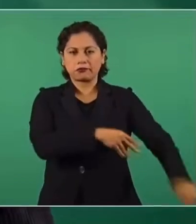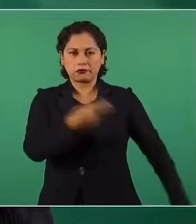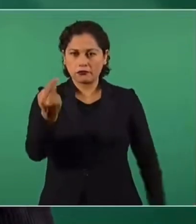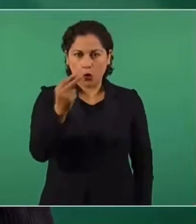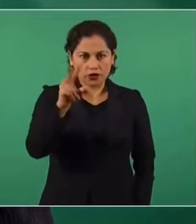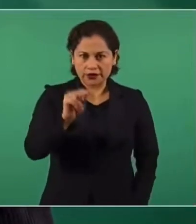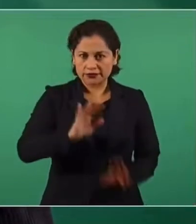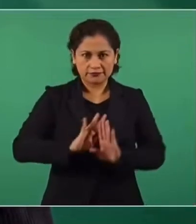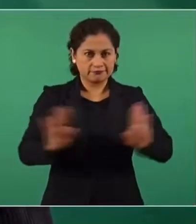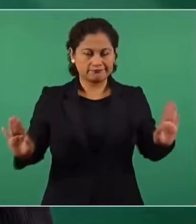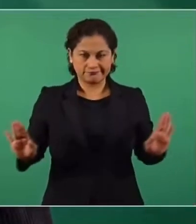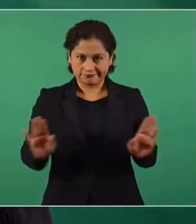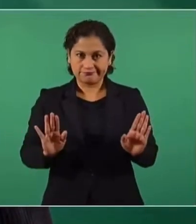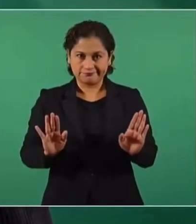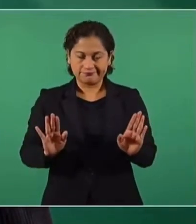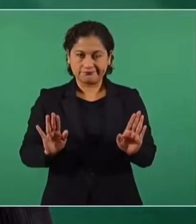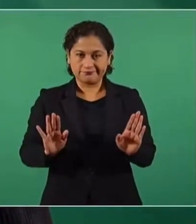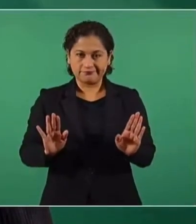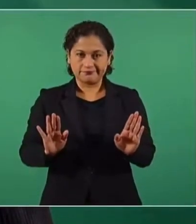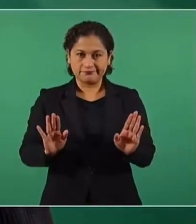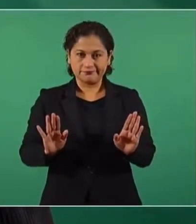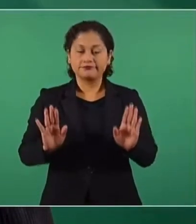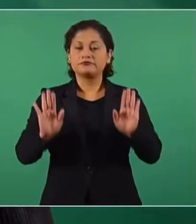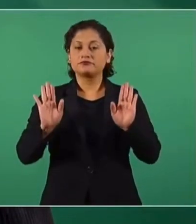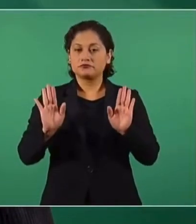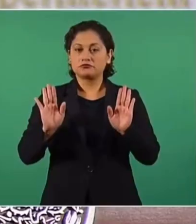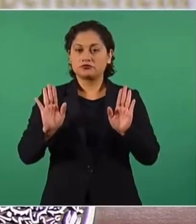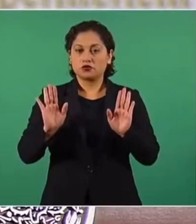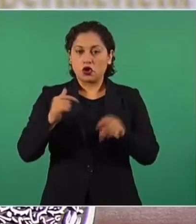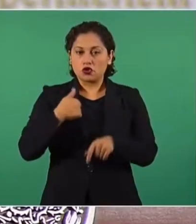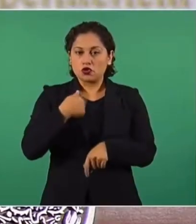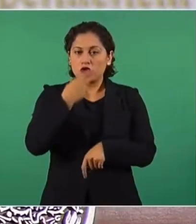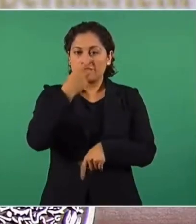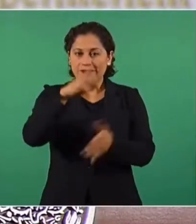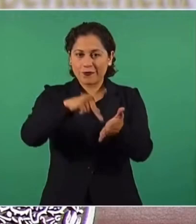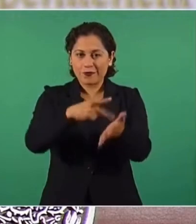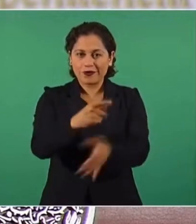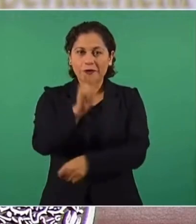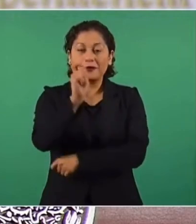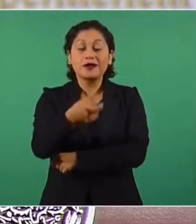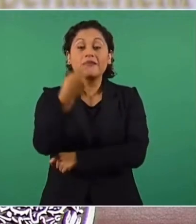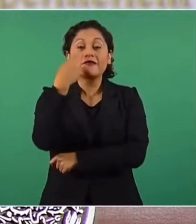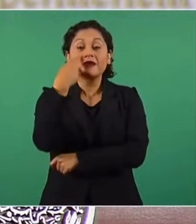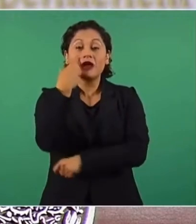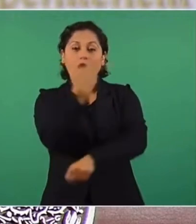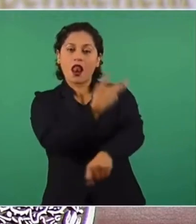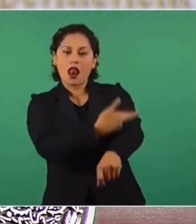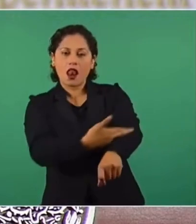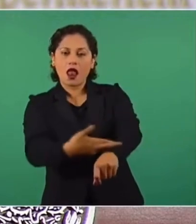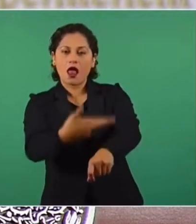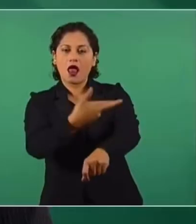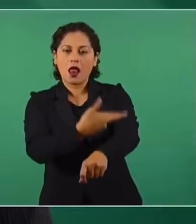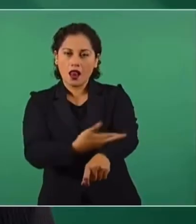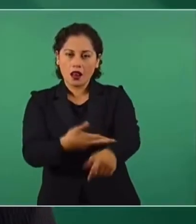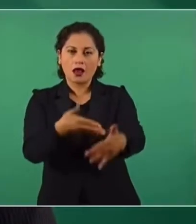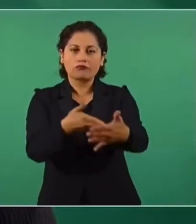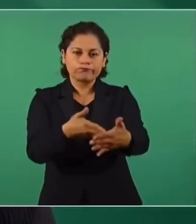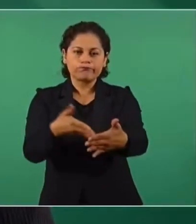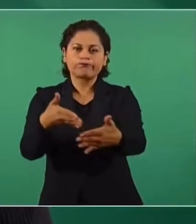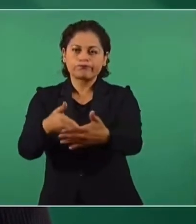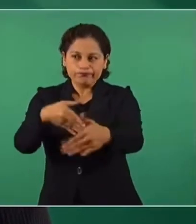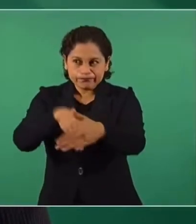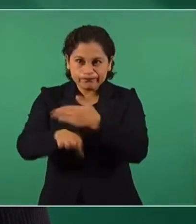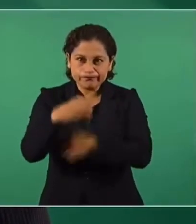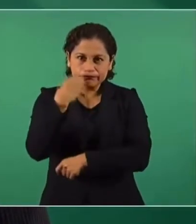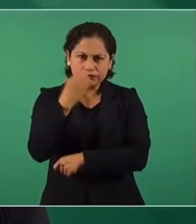insisto, lo que podamos eliminar y que pueda ser sujeto para que precisamente nuestros niños estén en las escuelas, lo vamos a hacer con mucho